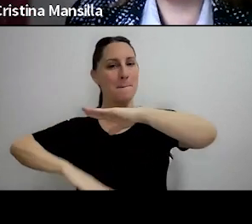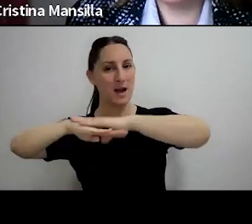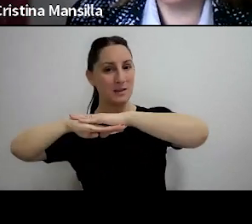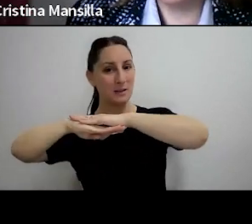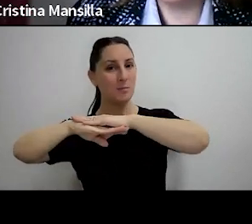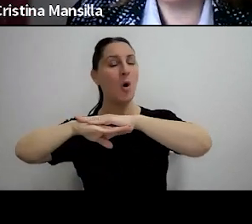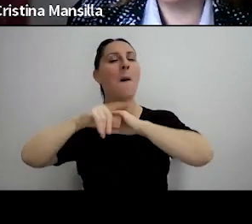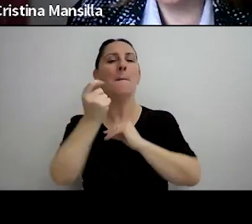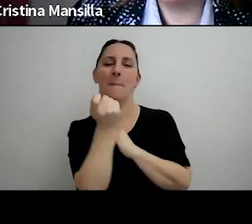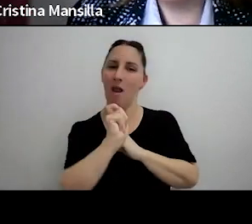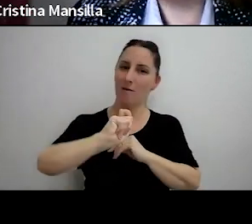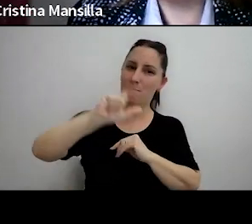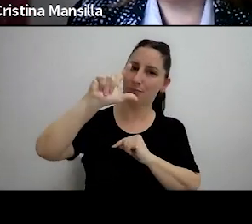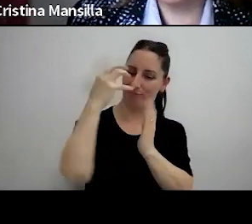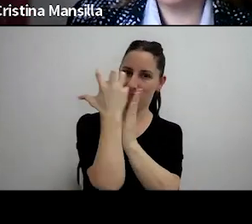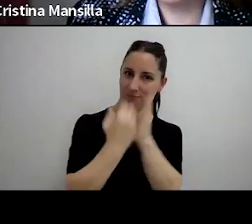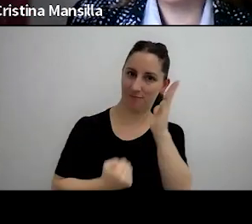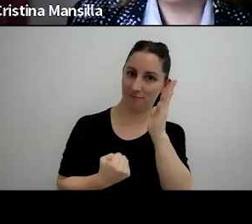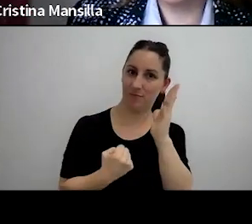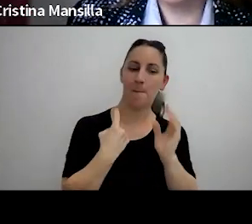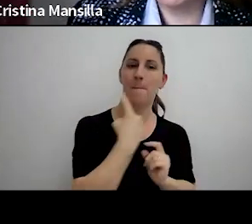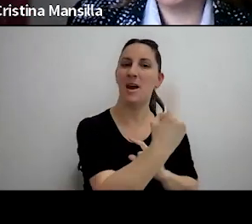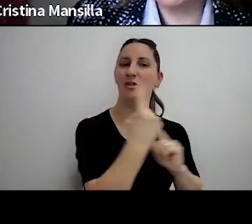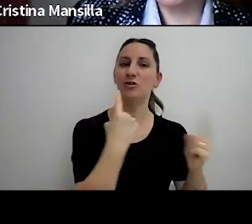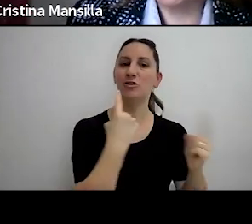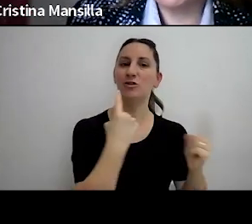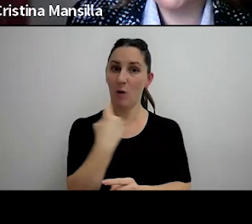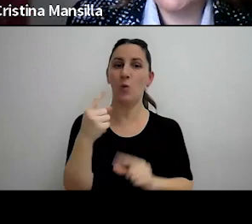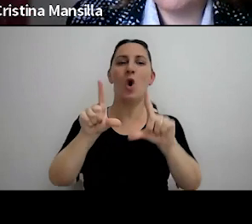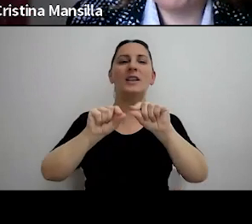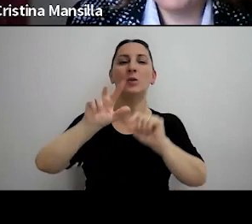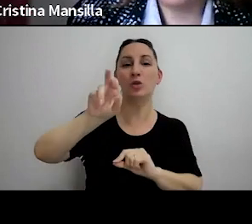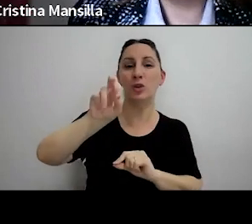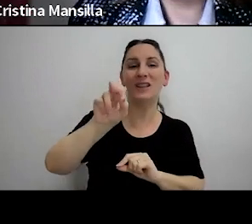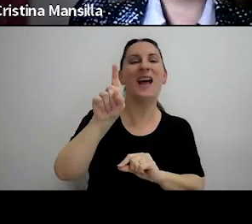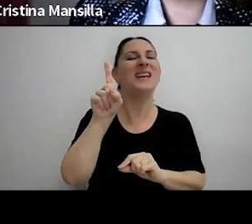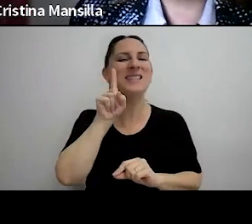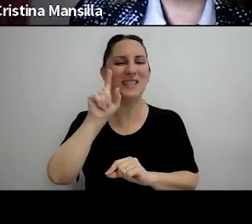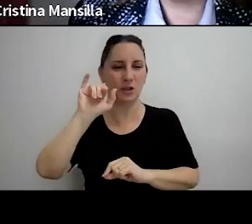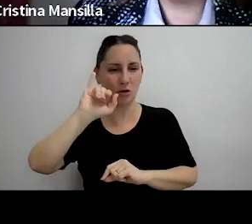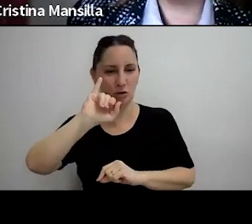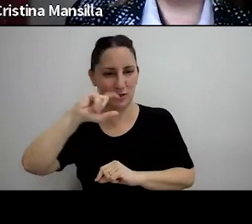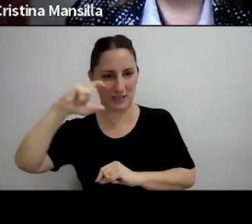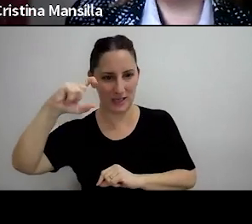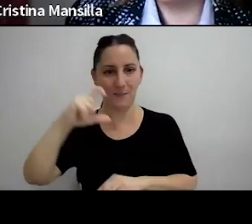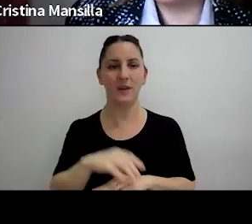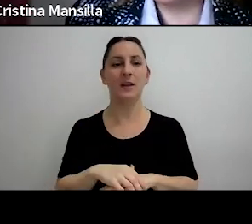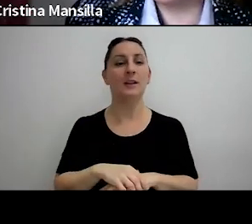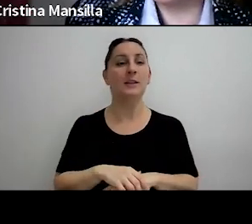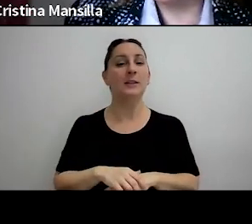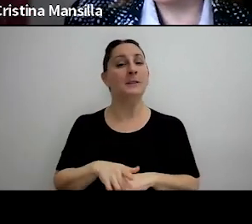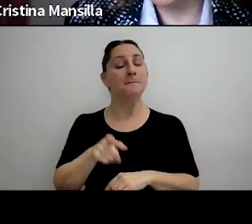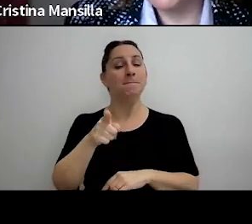incrementar la deducción personal del artículo 30 inciso C recordemos que todo